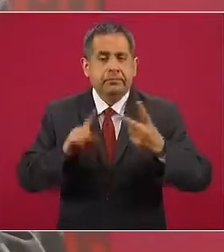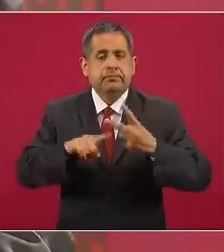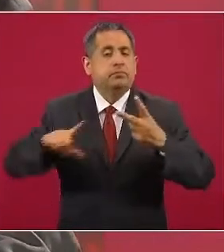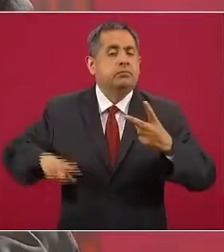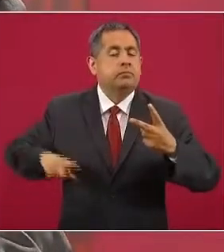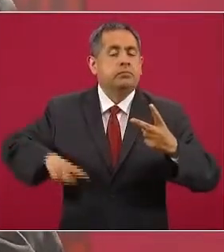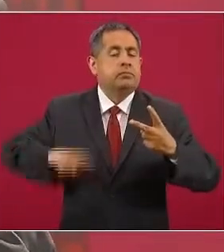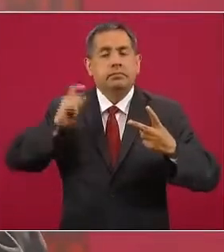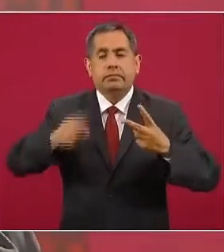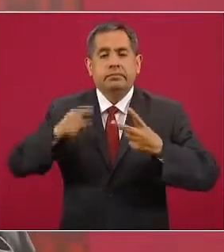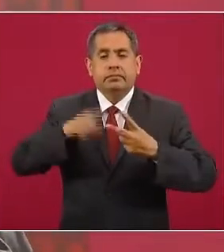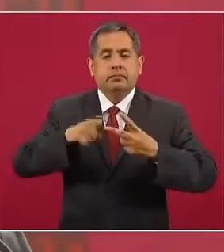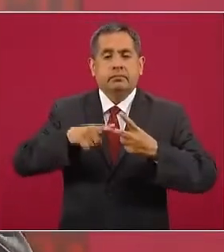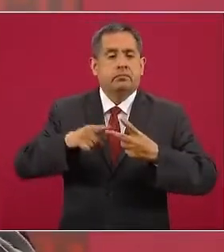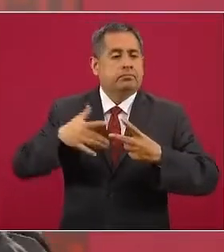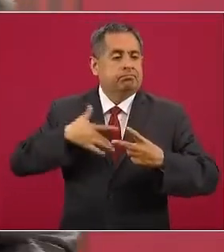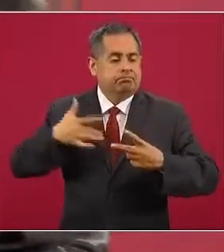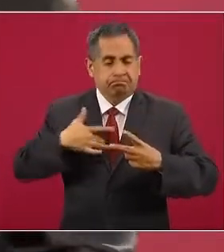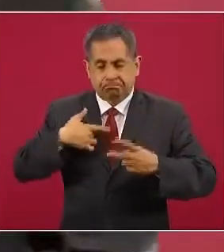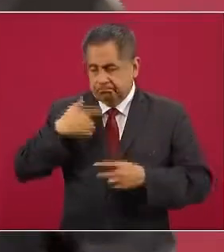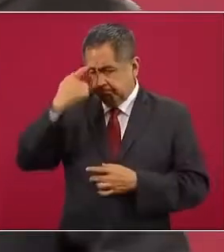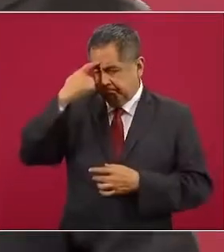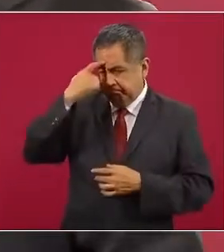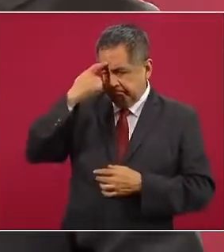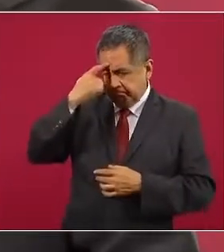gobierno que tiene autoridad moral